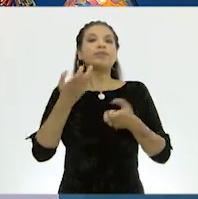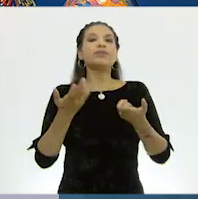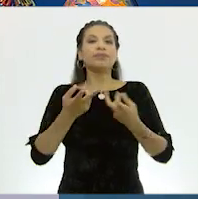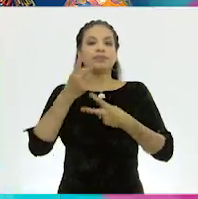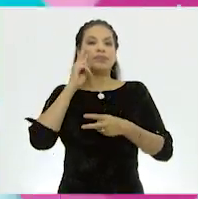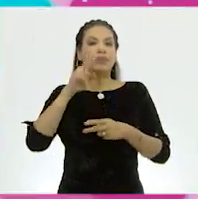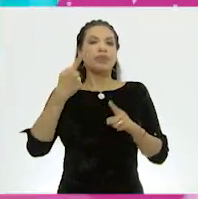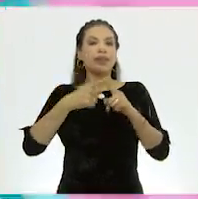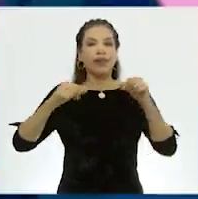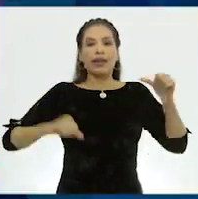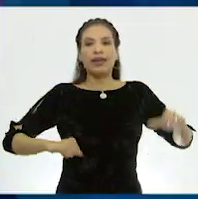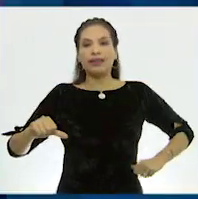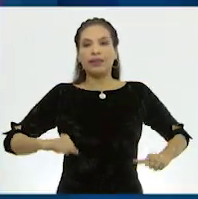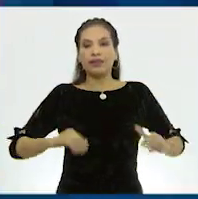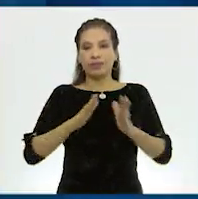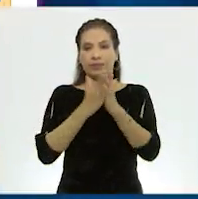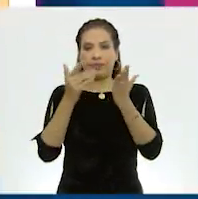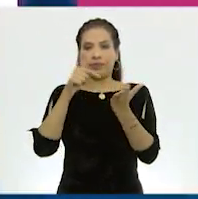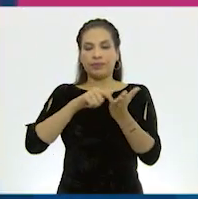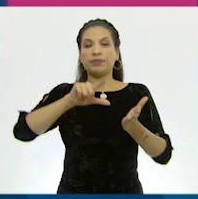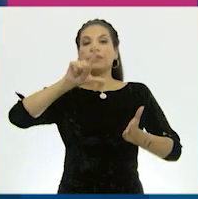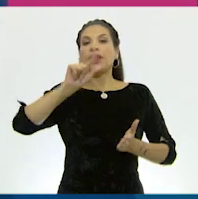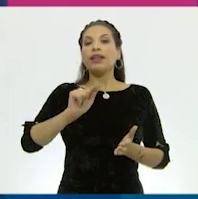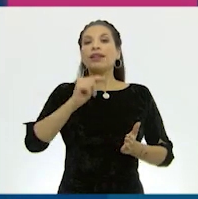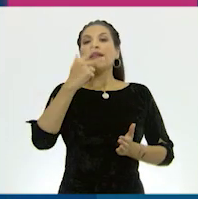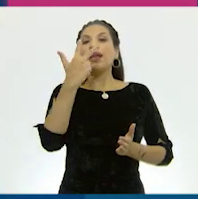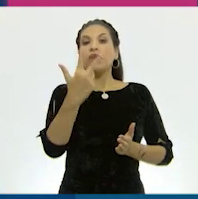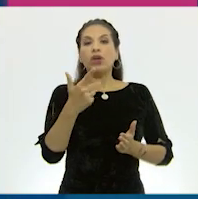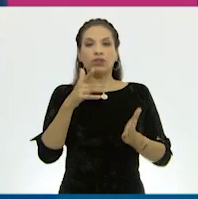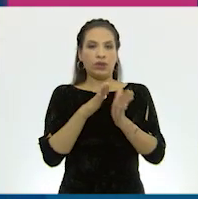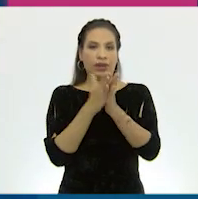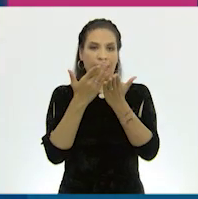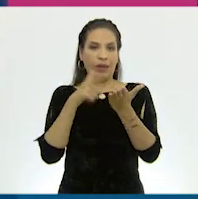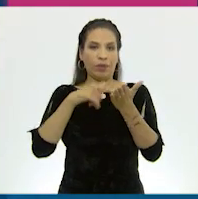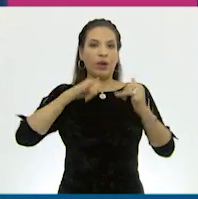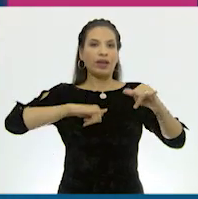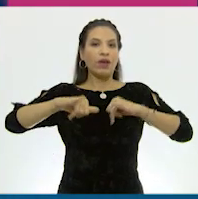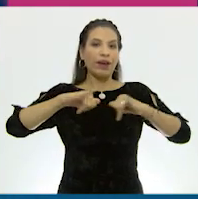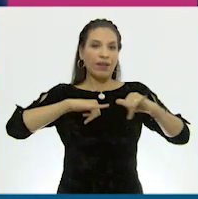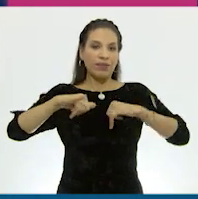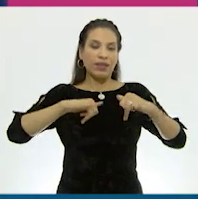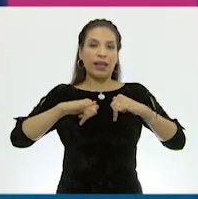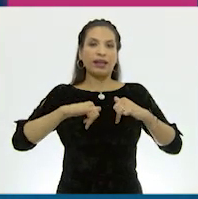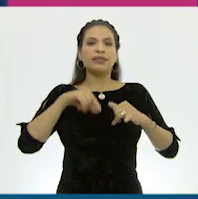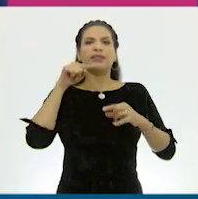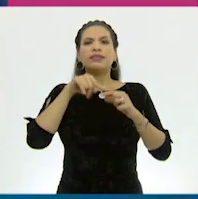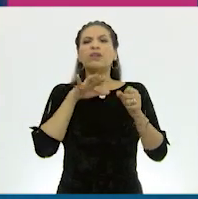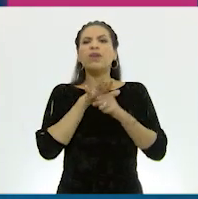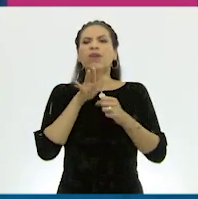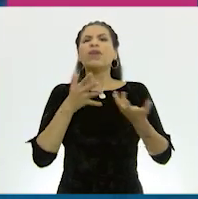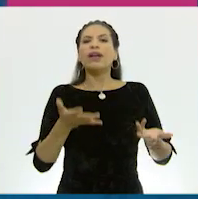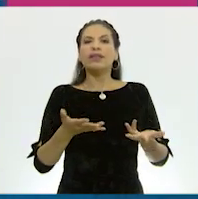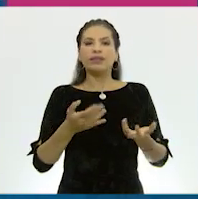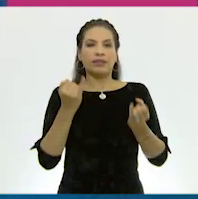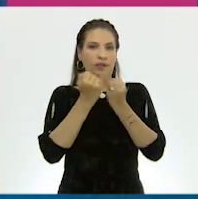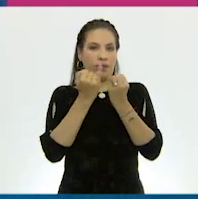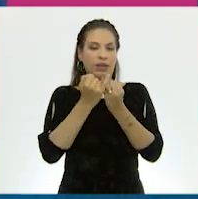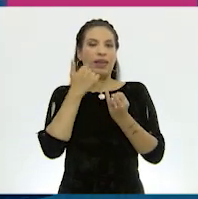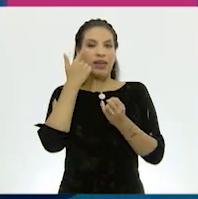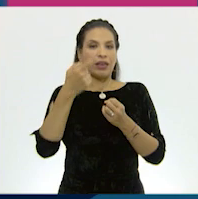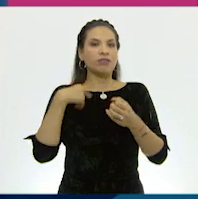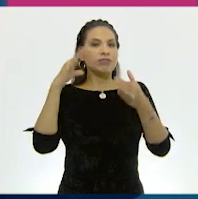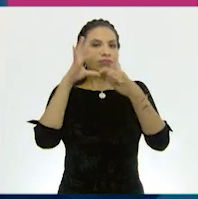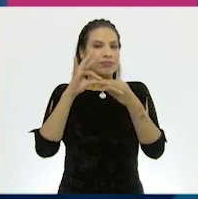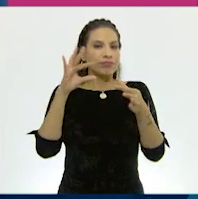pueden realizar la actividad de la página 78 de su libro de geografía Exactamente Y los invito a